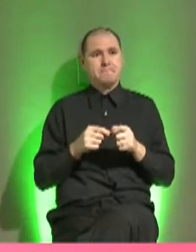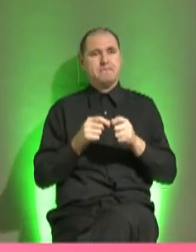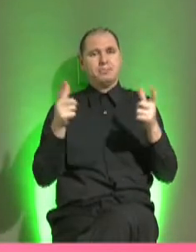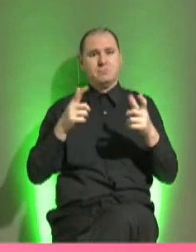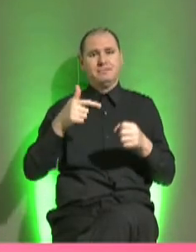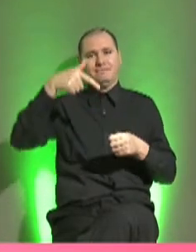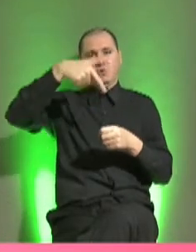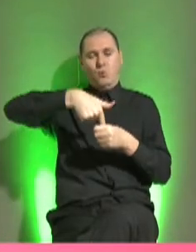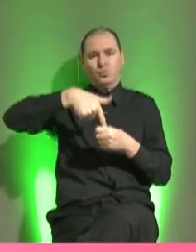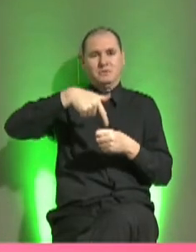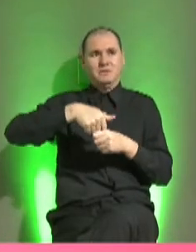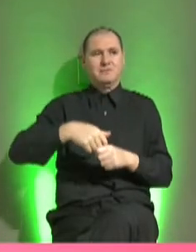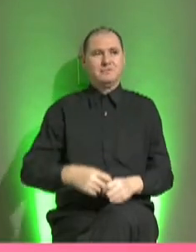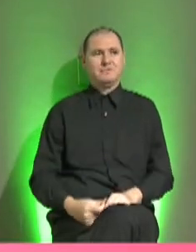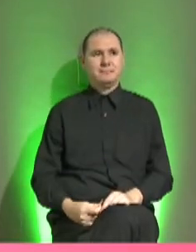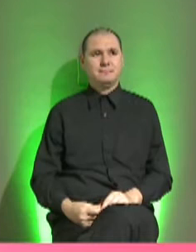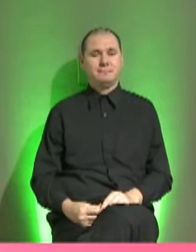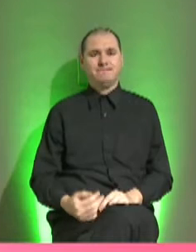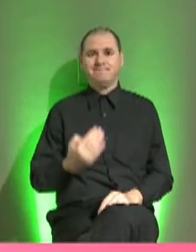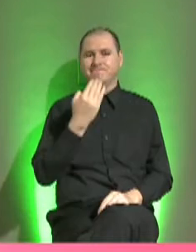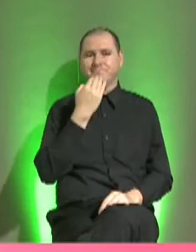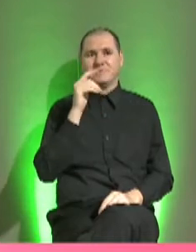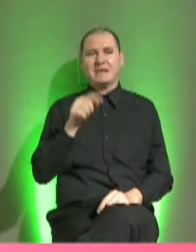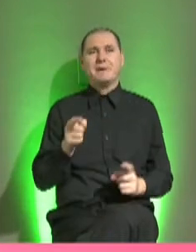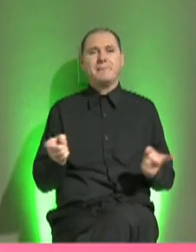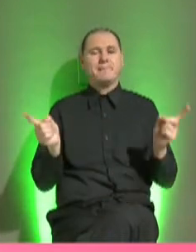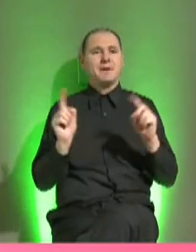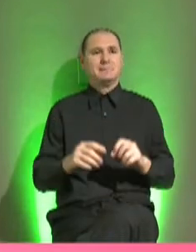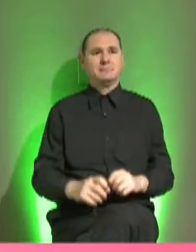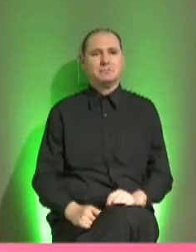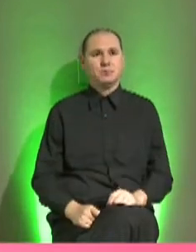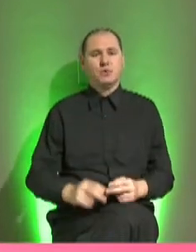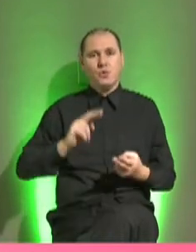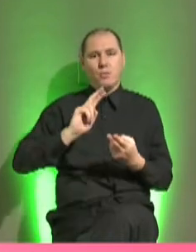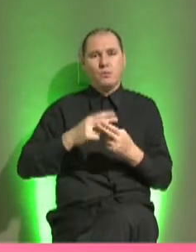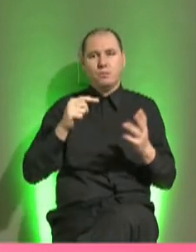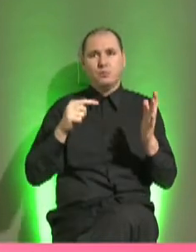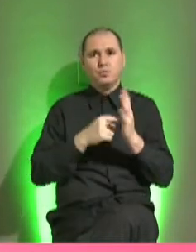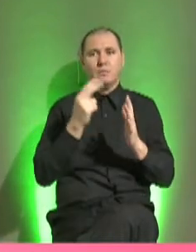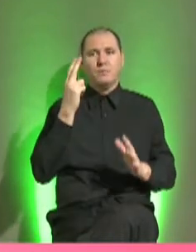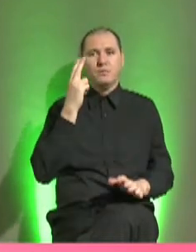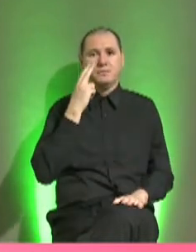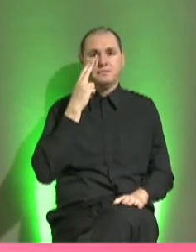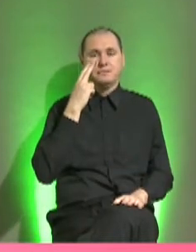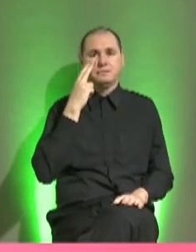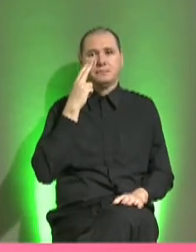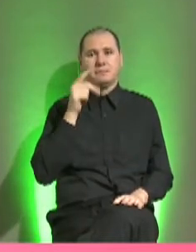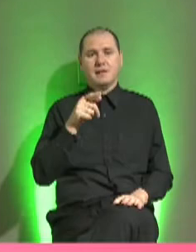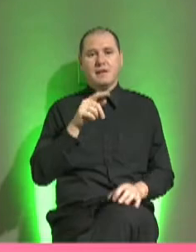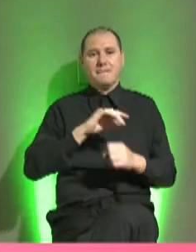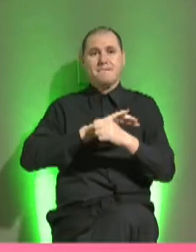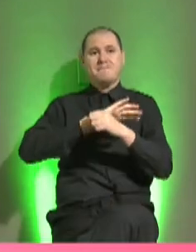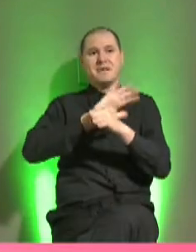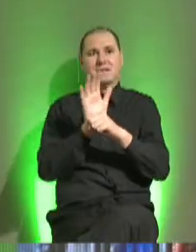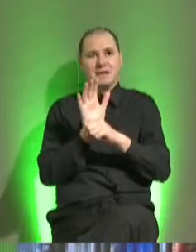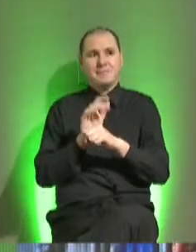combustibles. Pero ¿qué pasa una vez más? Otro problema más se viene, que es la pandemia, se